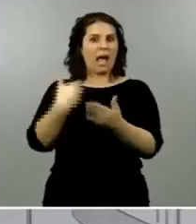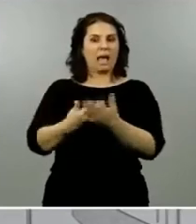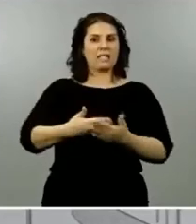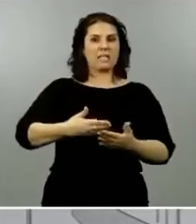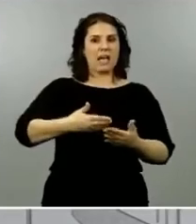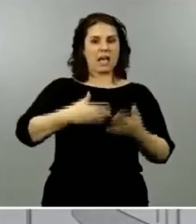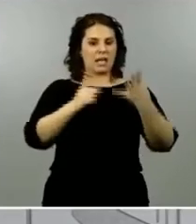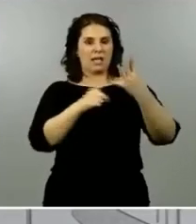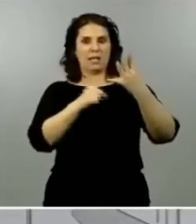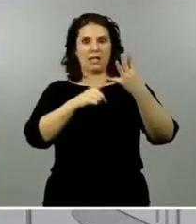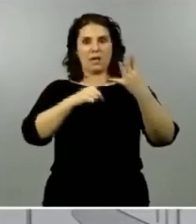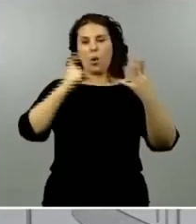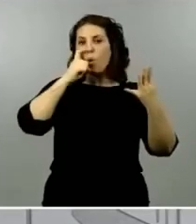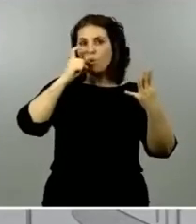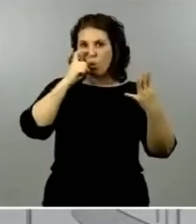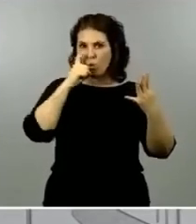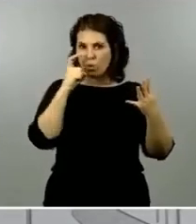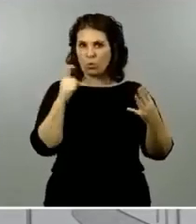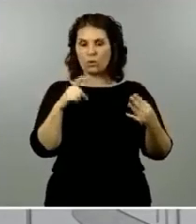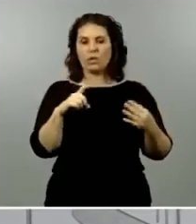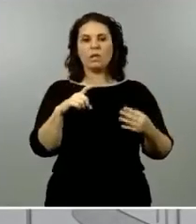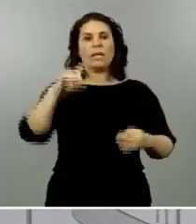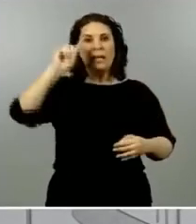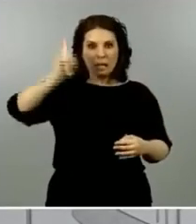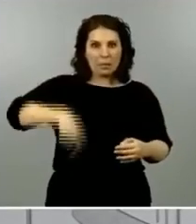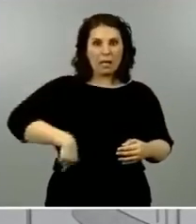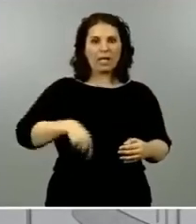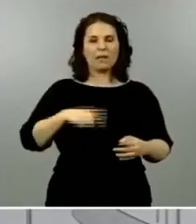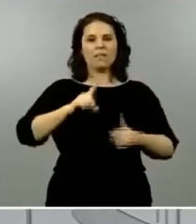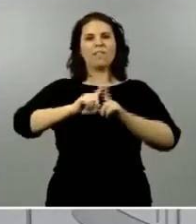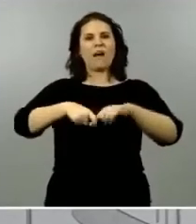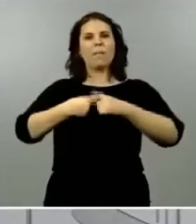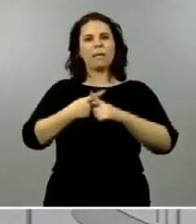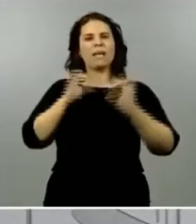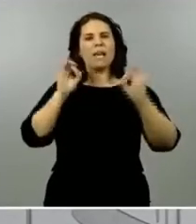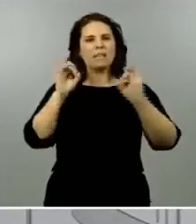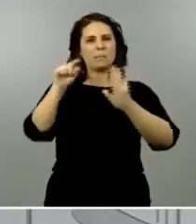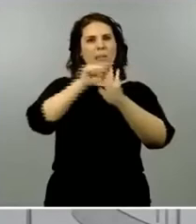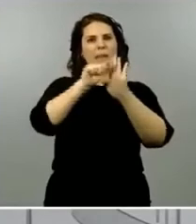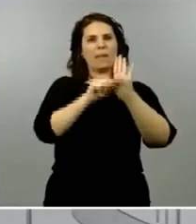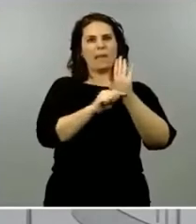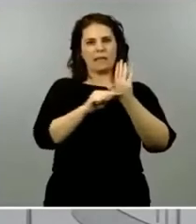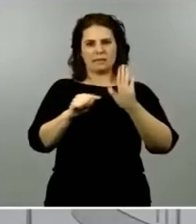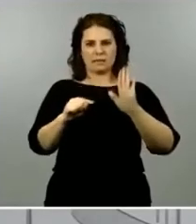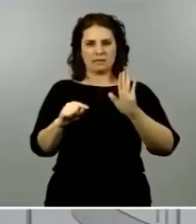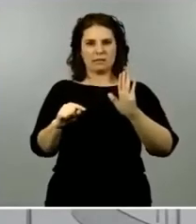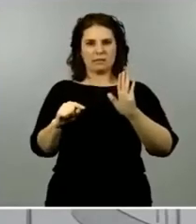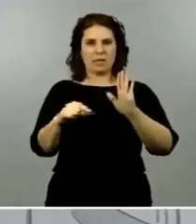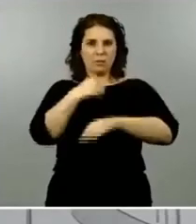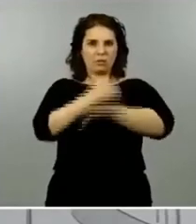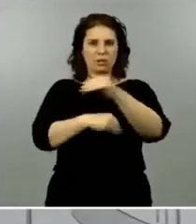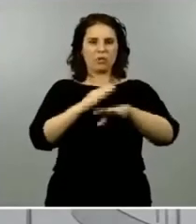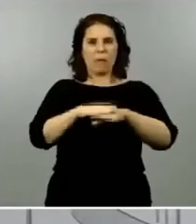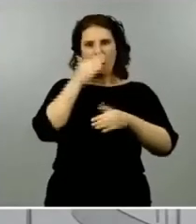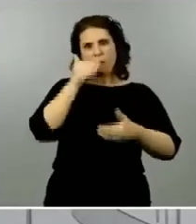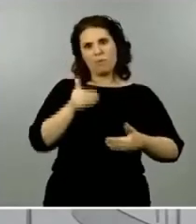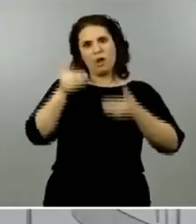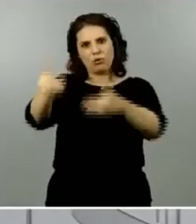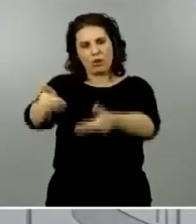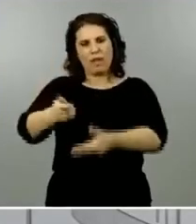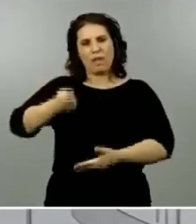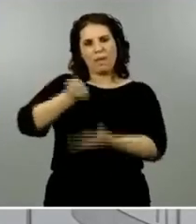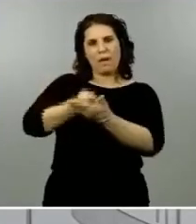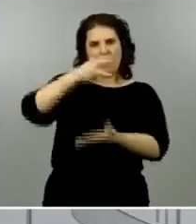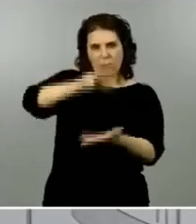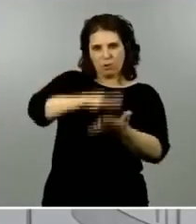y finalmente también las familias con las medidas de distinta índole que hemos puesto en marcha tanto en moratoria de pagos de hipotecas como de